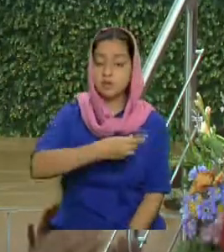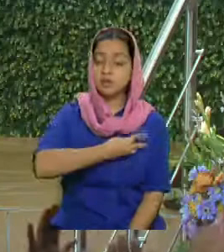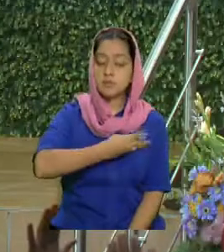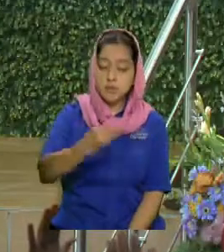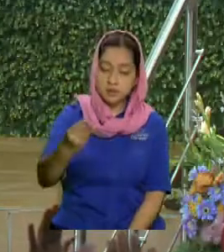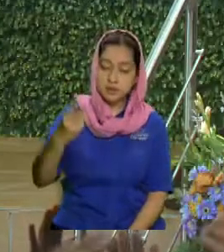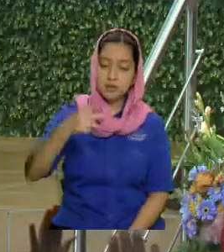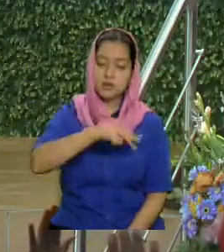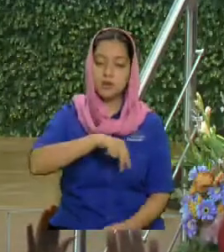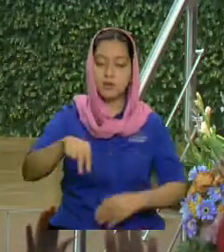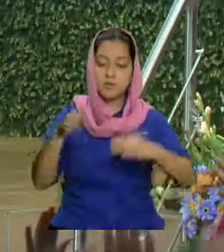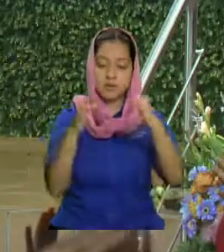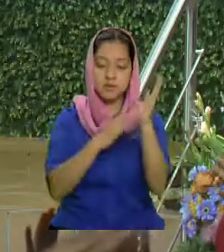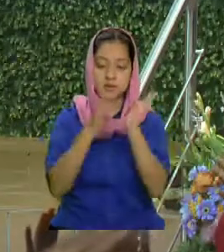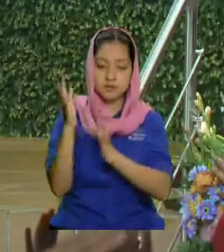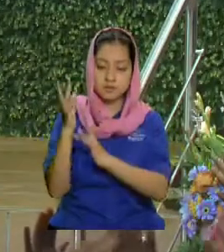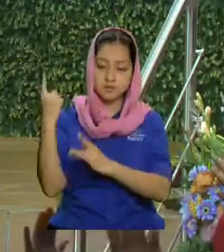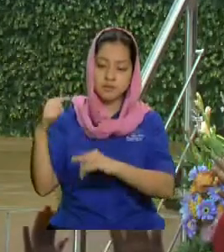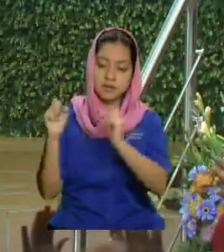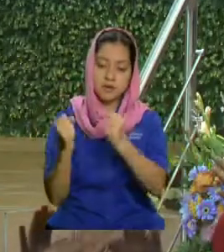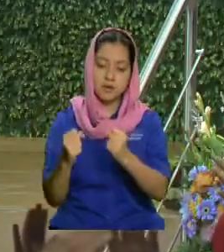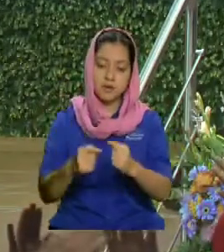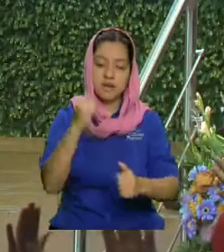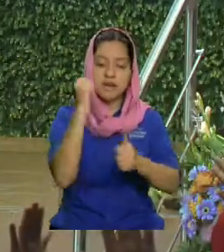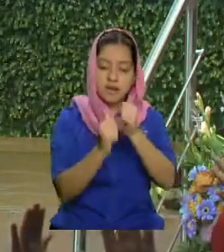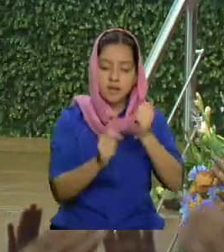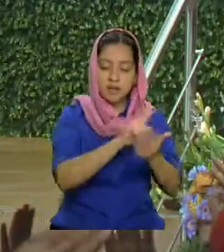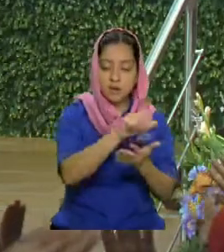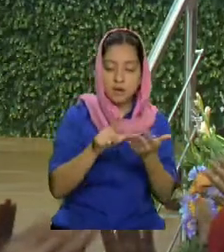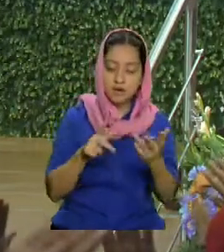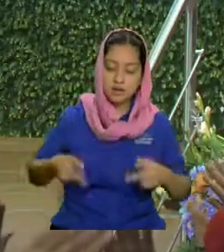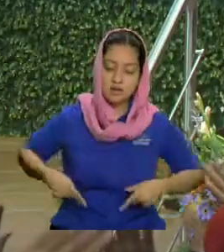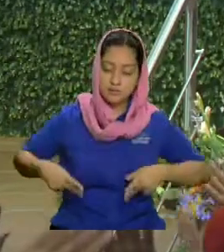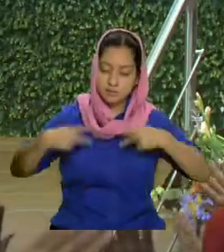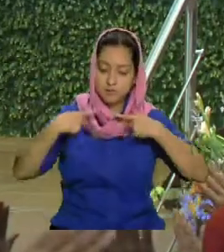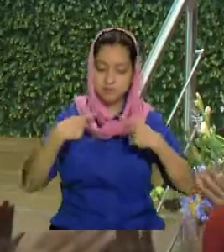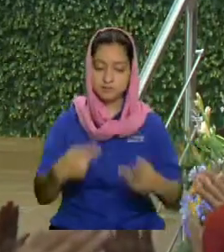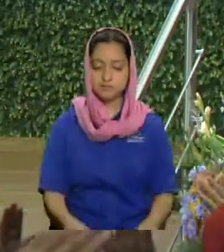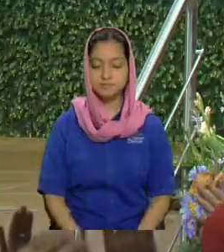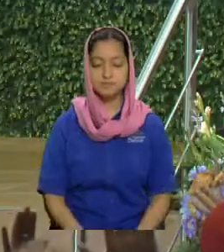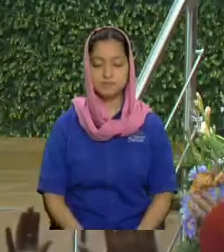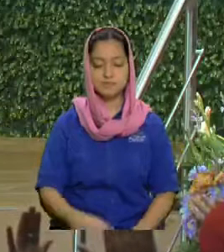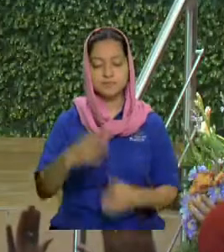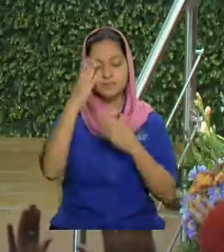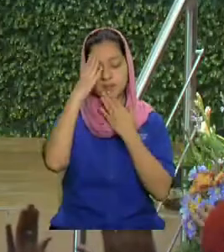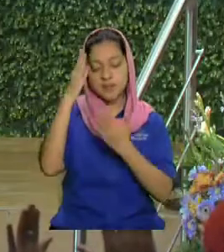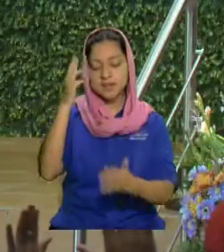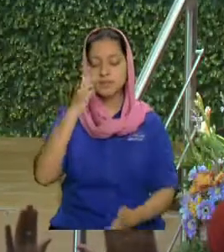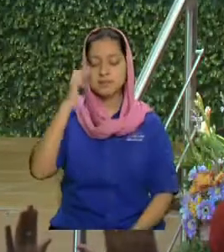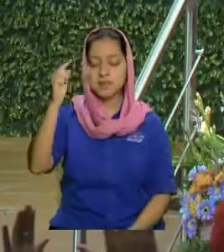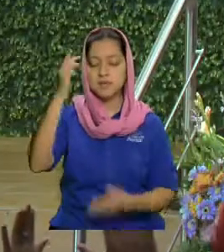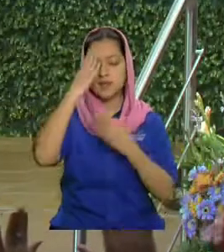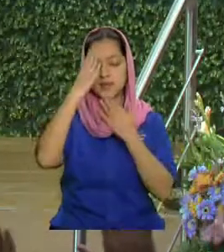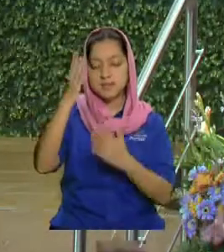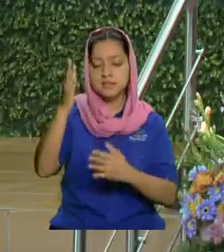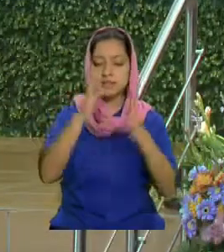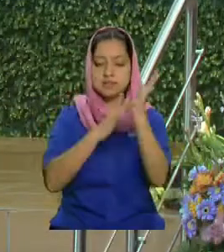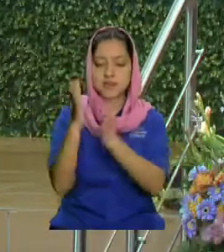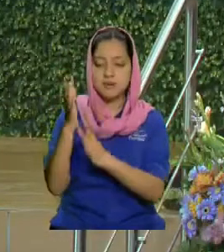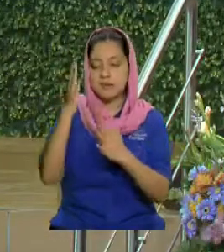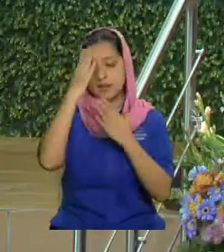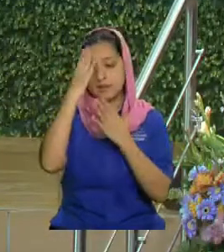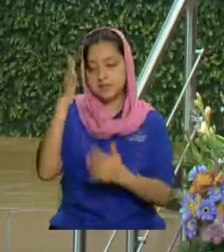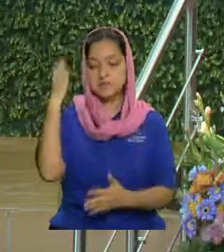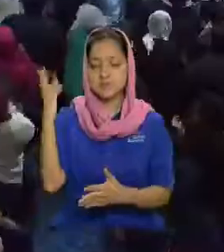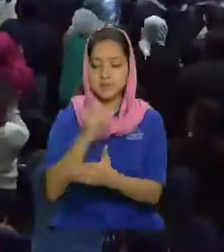eso en cada uno de los lugares de habitación gracias Padre gracias Hijo y gracias Espíritu Santo dale un aplauso al Rey